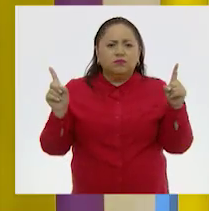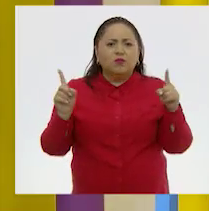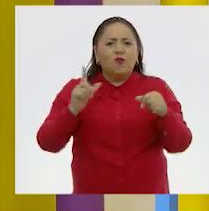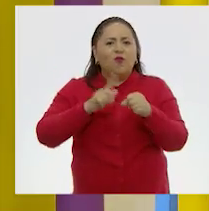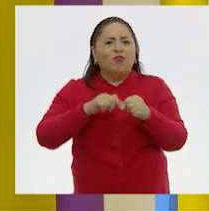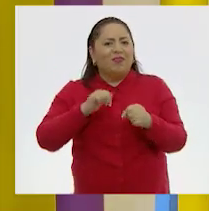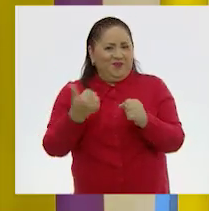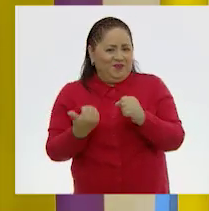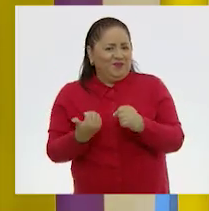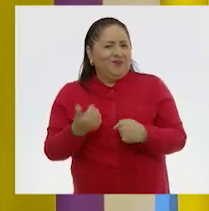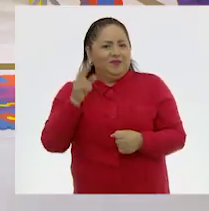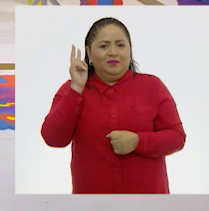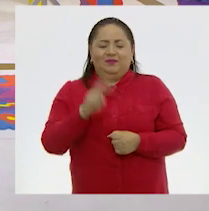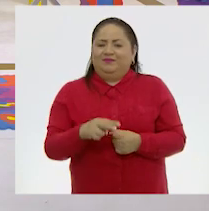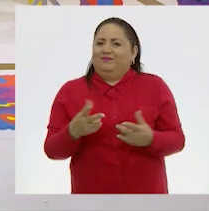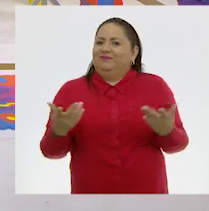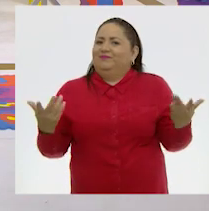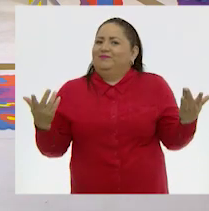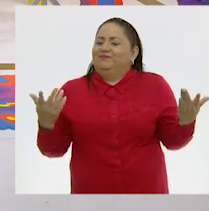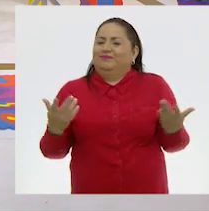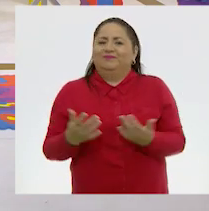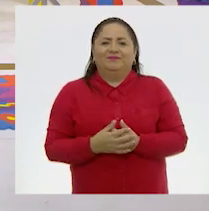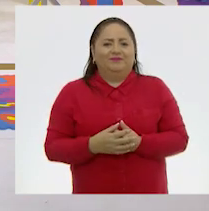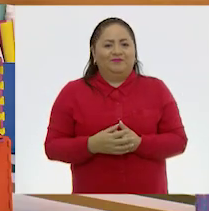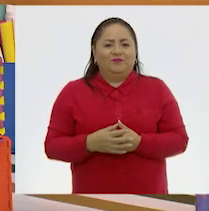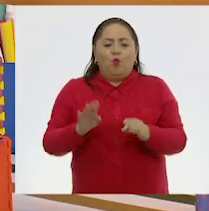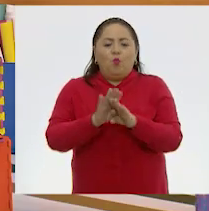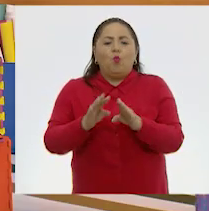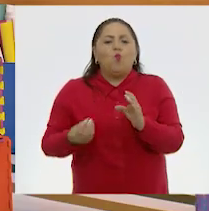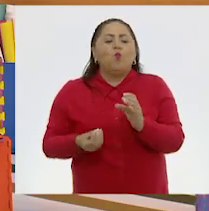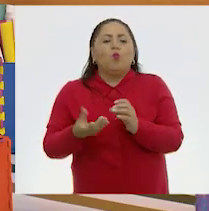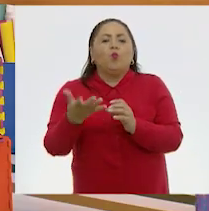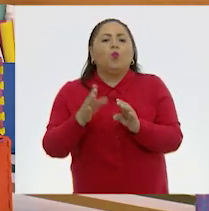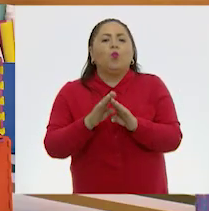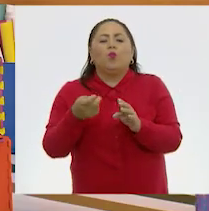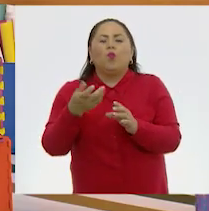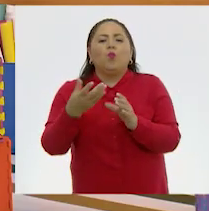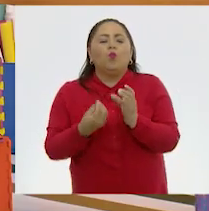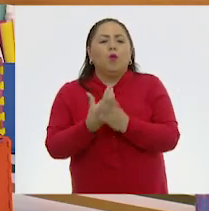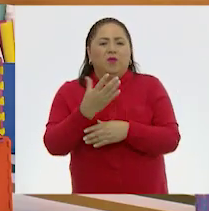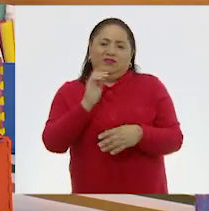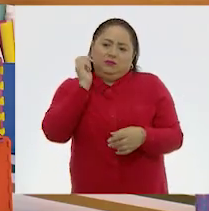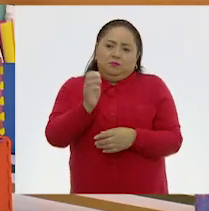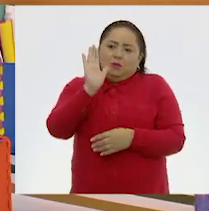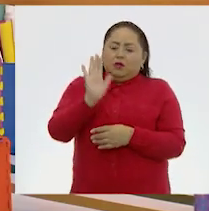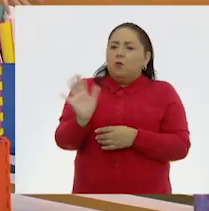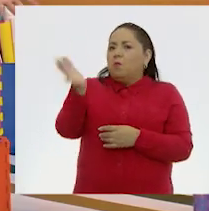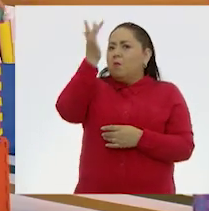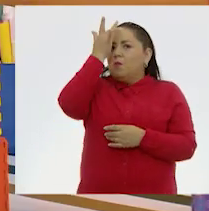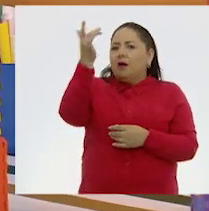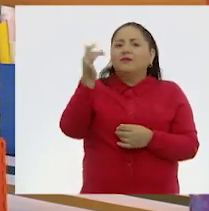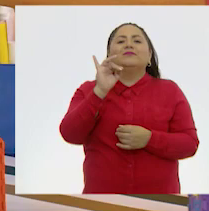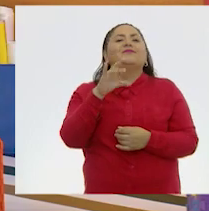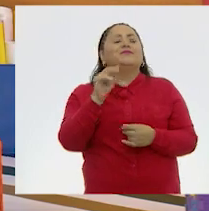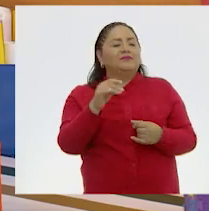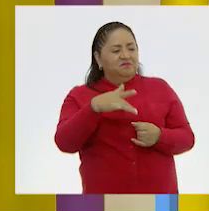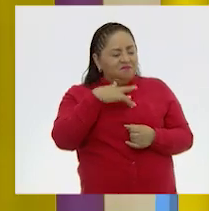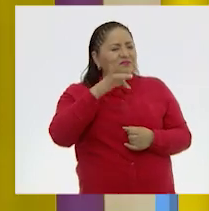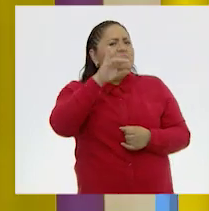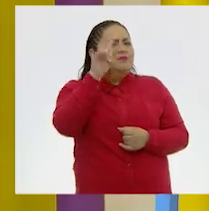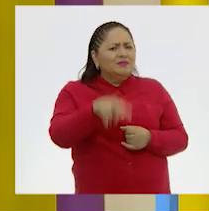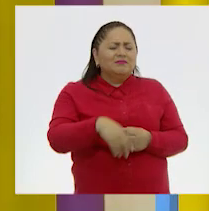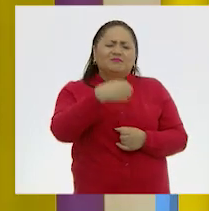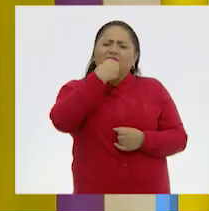un color completamente nuevo. El verde. Esto es magia finalmente. Sí. ¿A poco no? Eso está